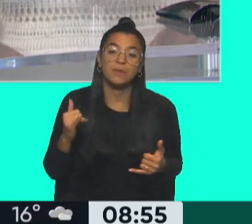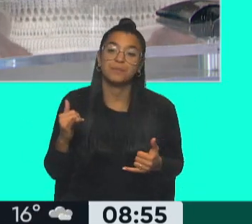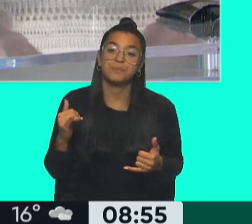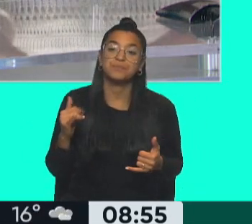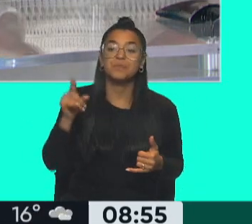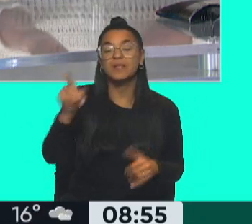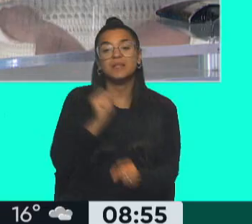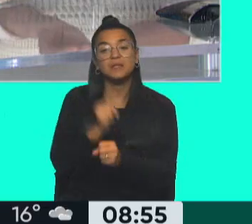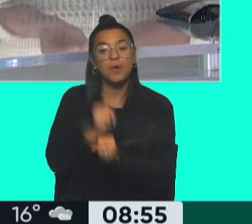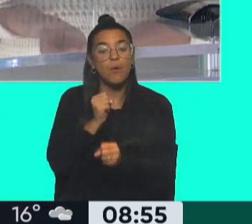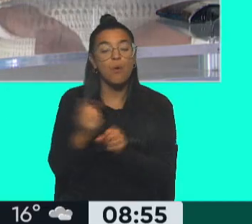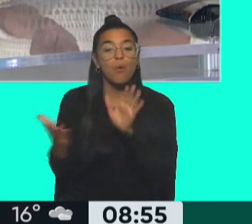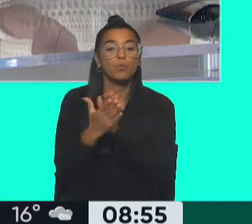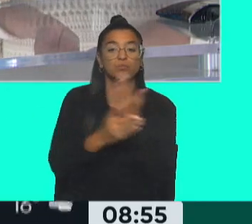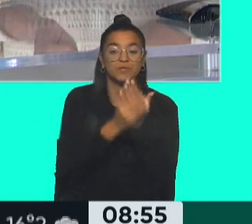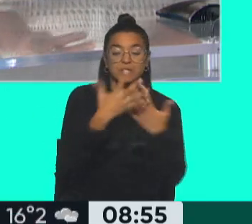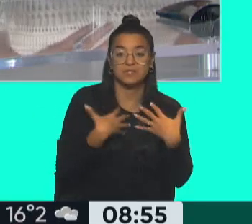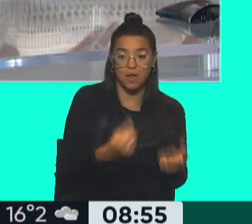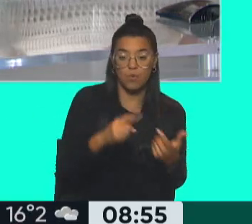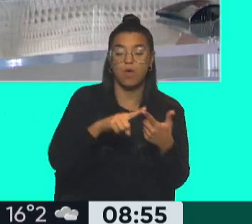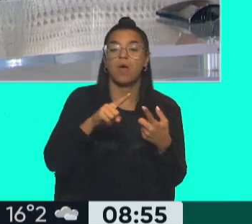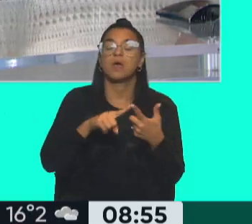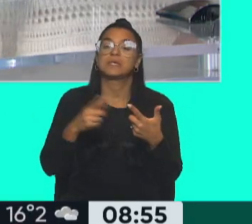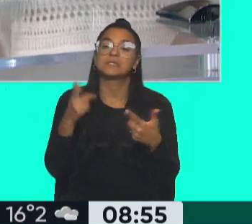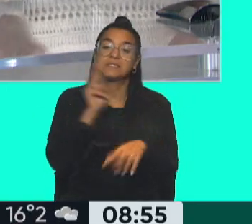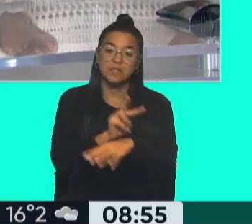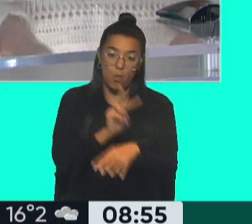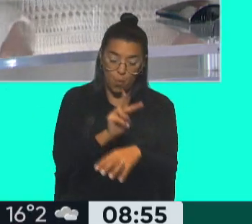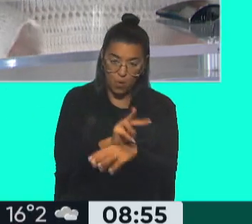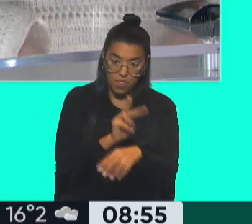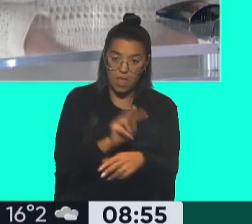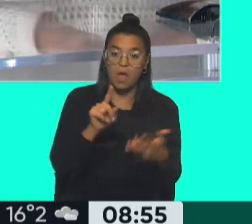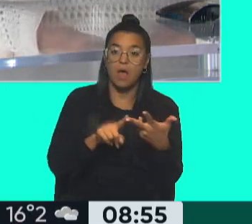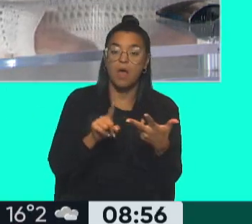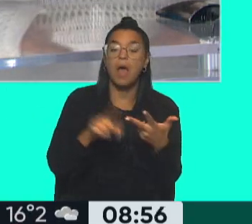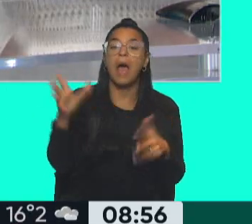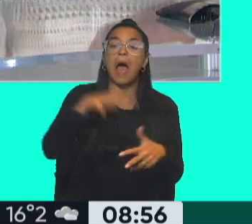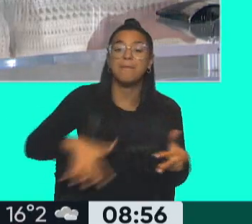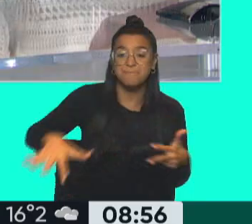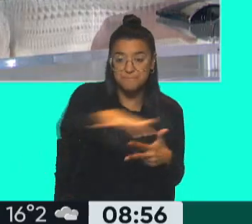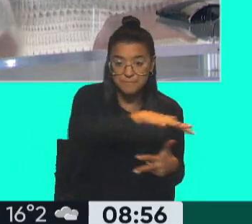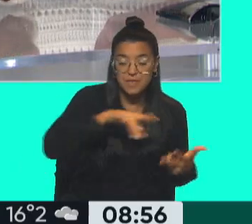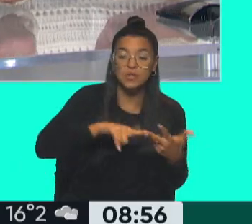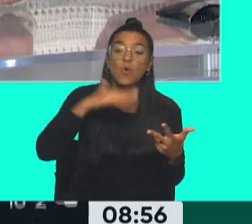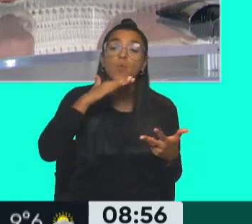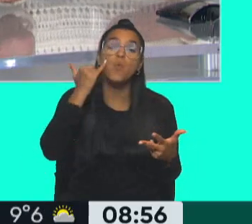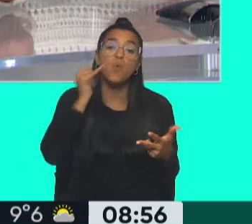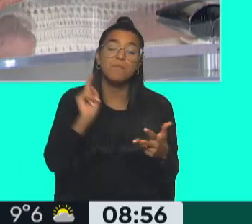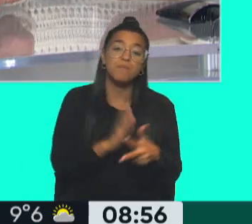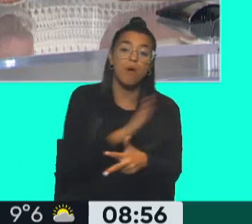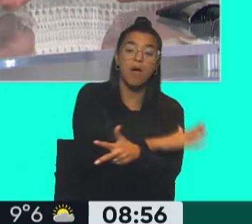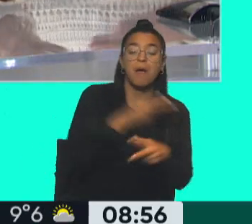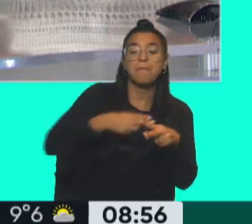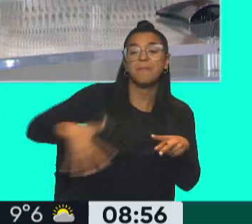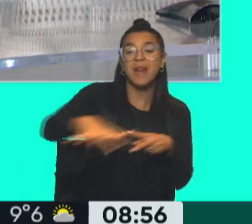Y se está trabajando con el Ministerio de Salud, de Seguridad, para controlar el transporte en rutas, ambiente, el caso de Jujuy que comentabas fue en un